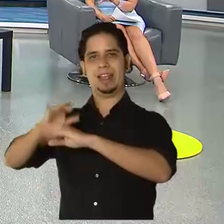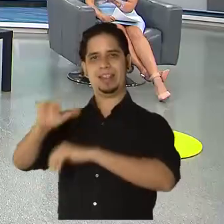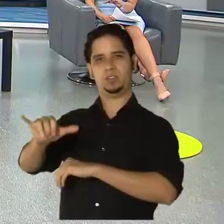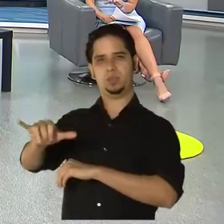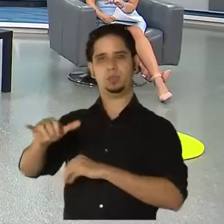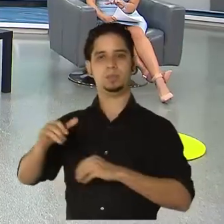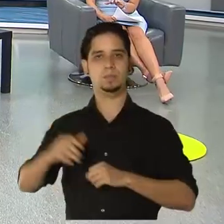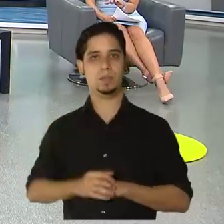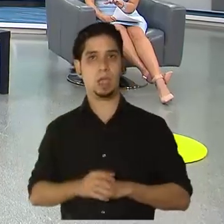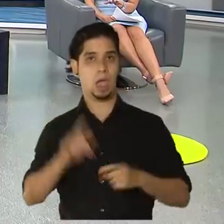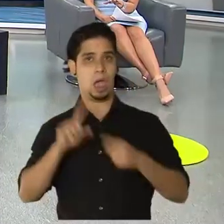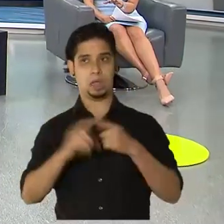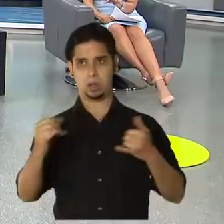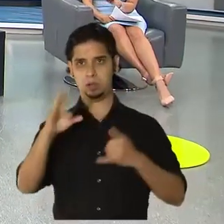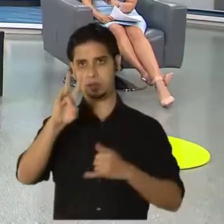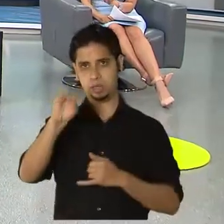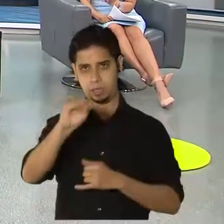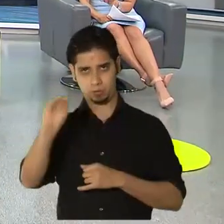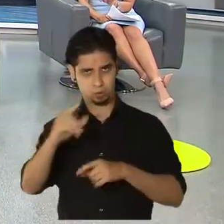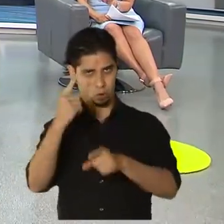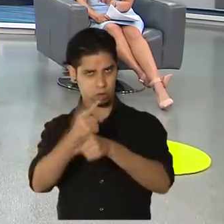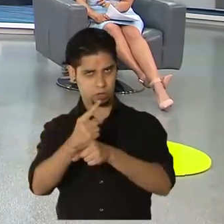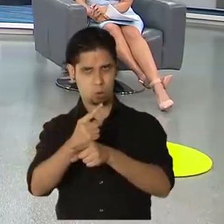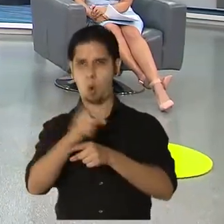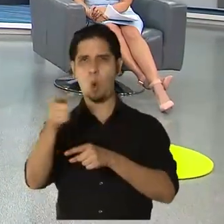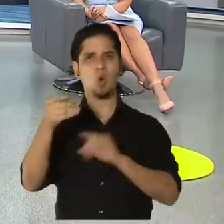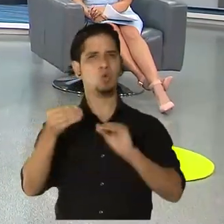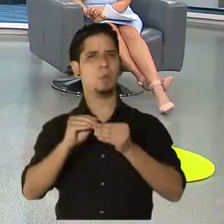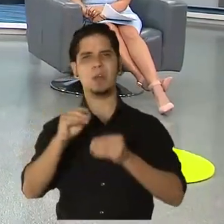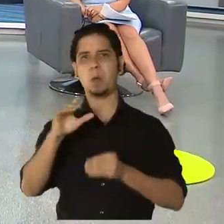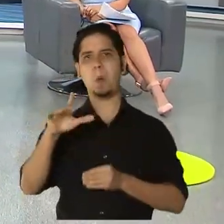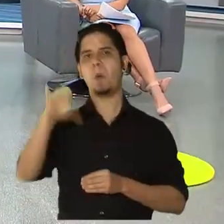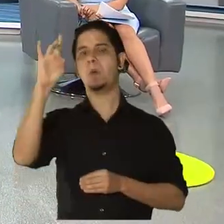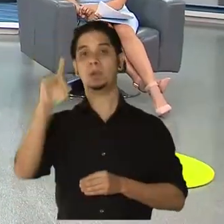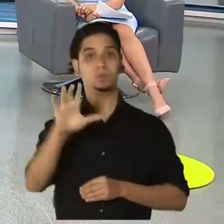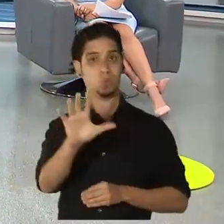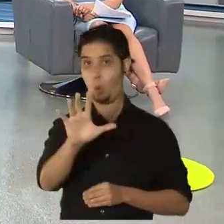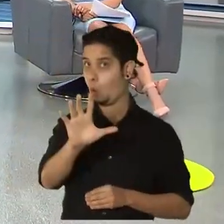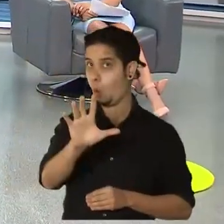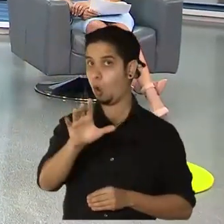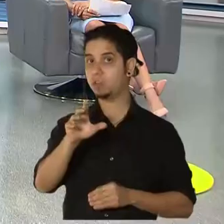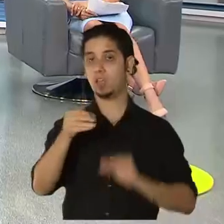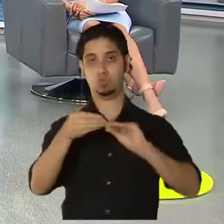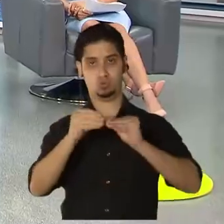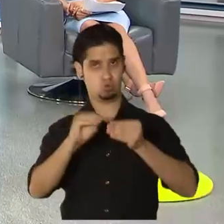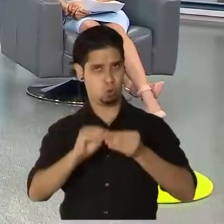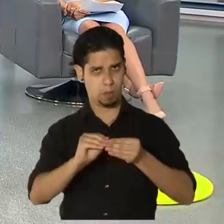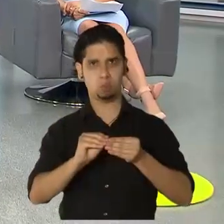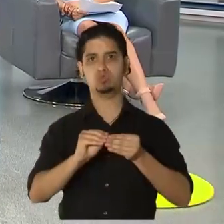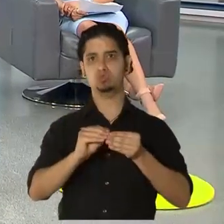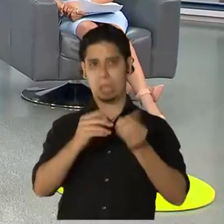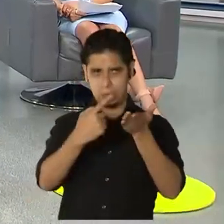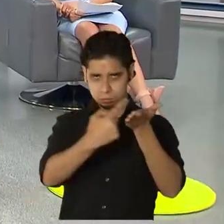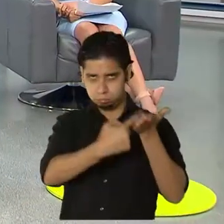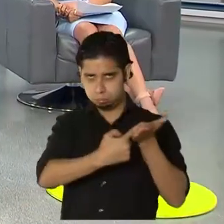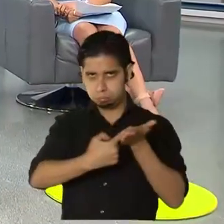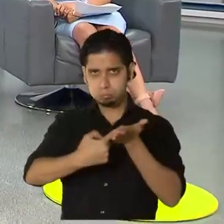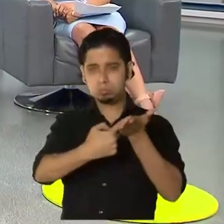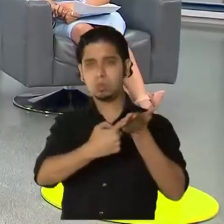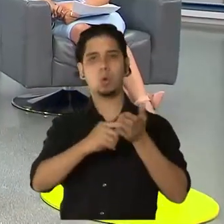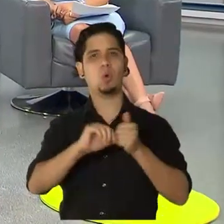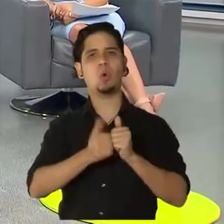determinado que es un 70%, ¿ese número no es al azar? Pues, ese número no es al azar, ese número se determina básicamente